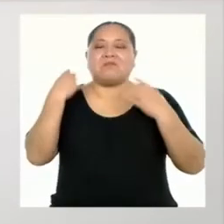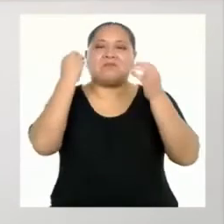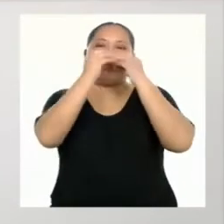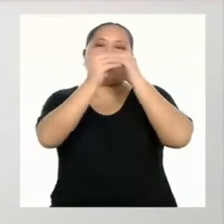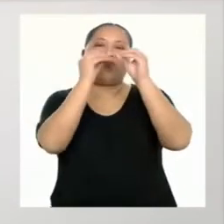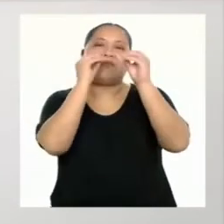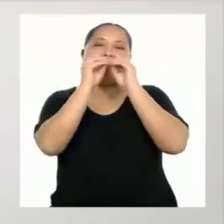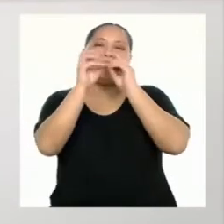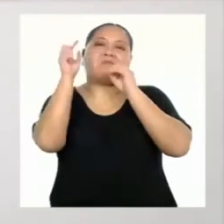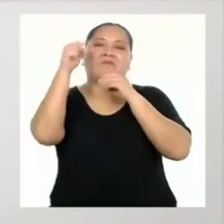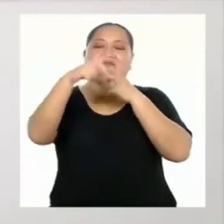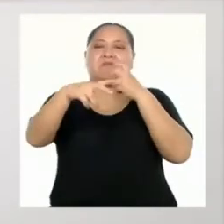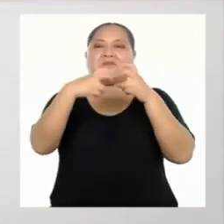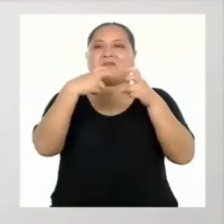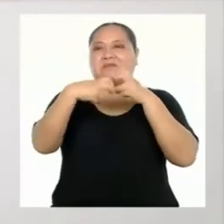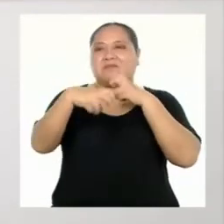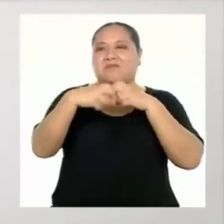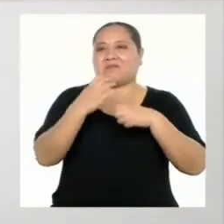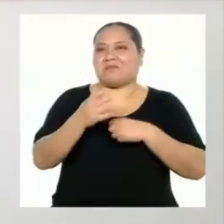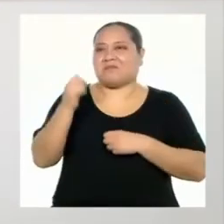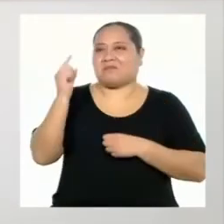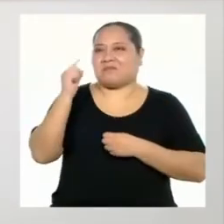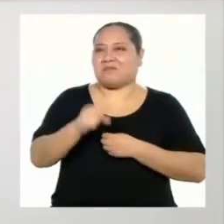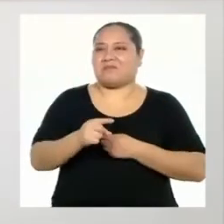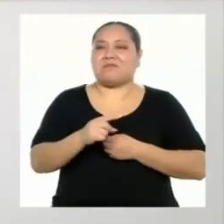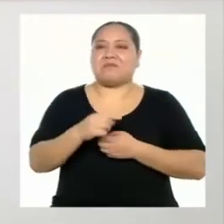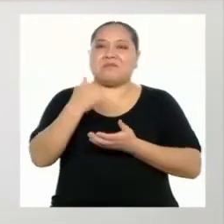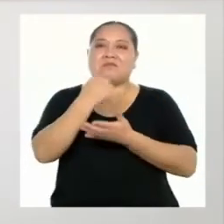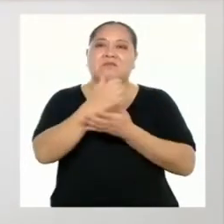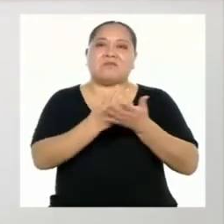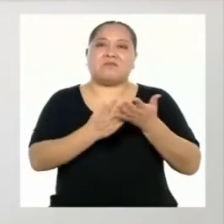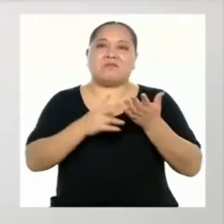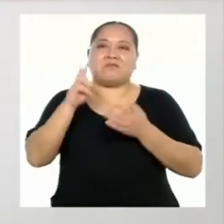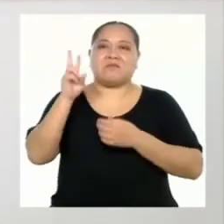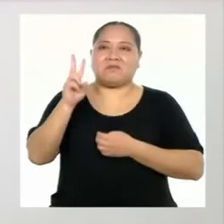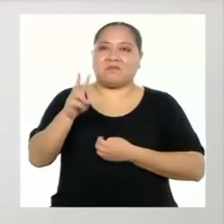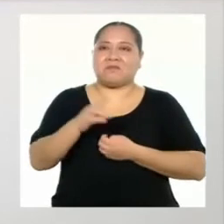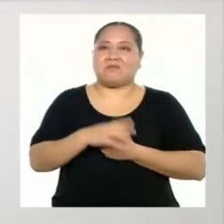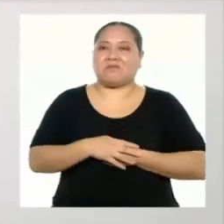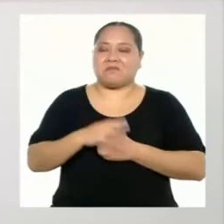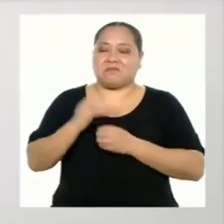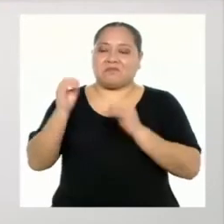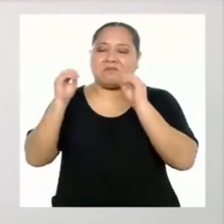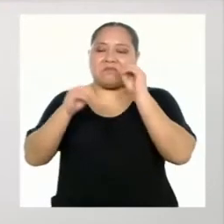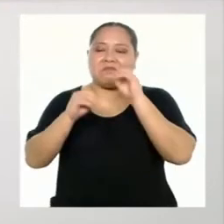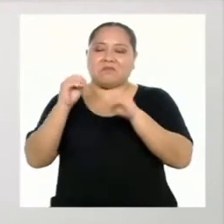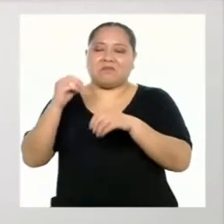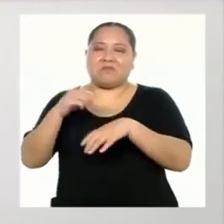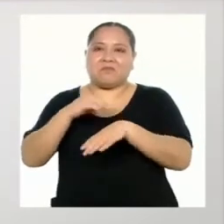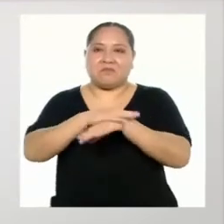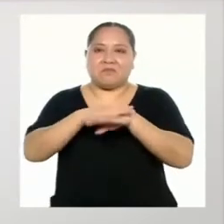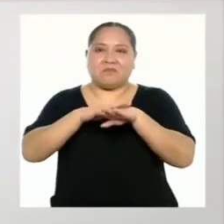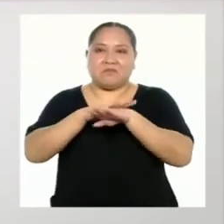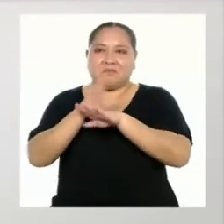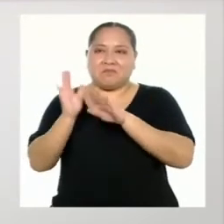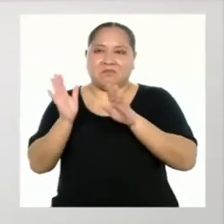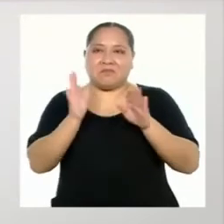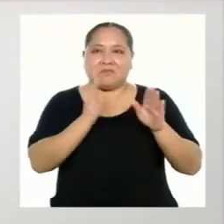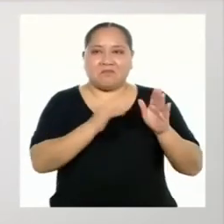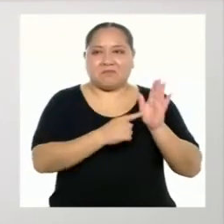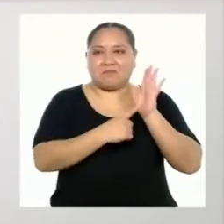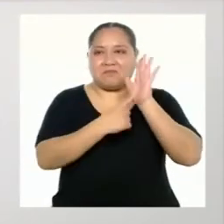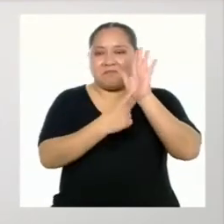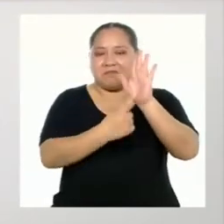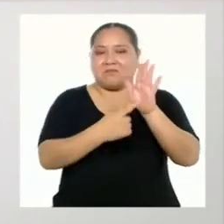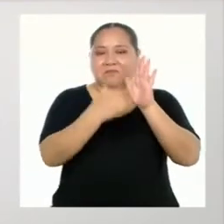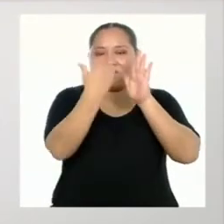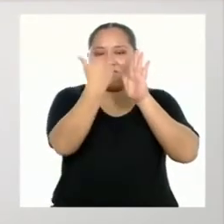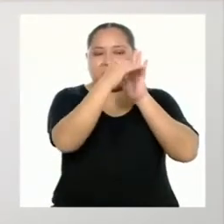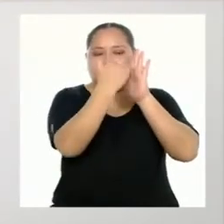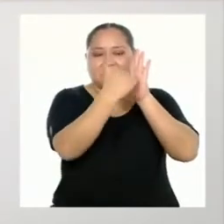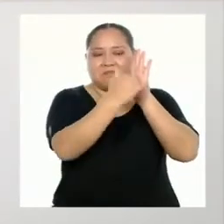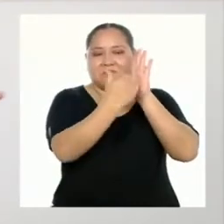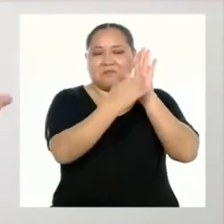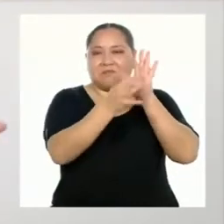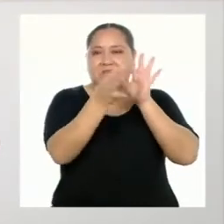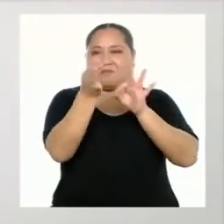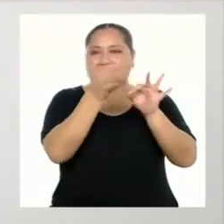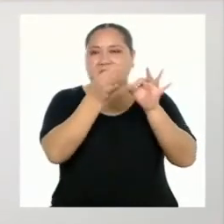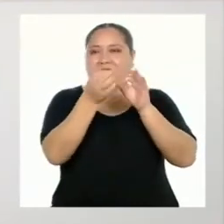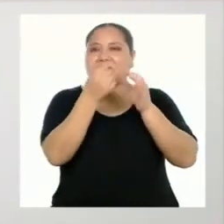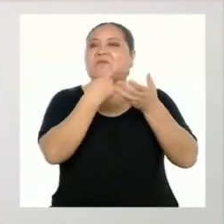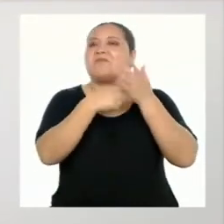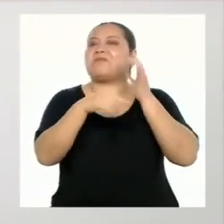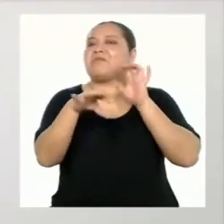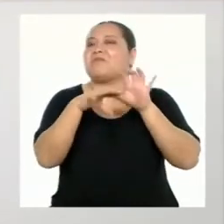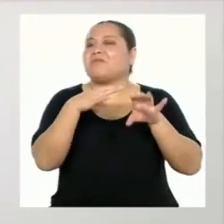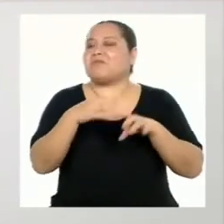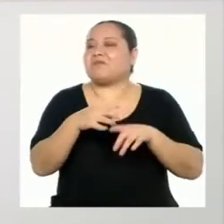poder resolver la situación. En la fase 2, donde armamos el plan, presentamos en líneas generales lo que